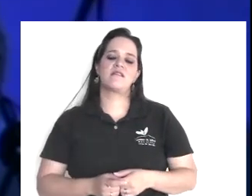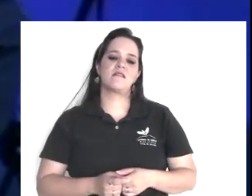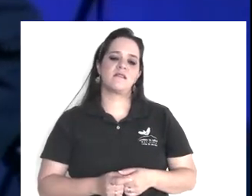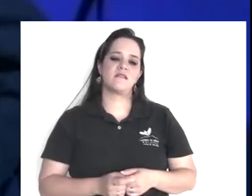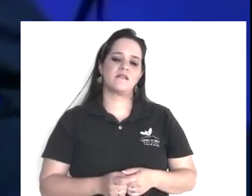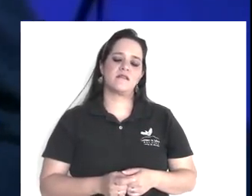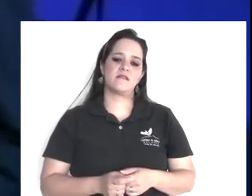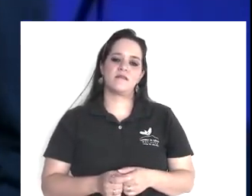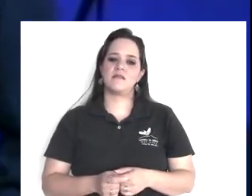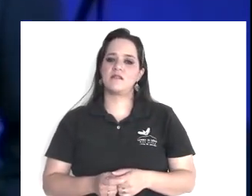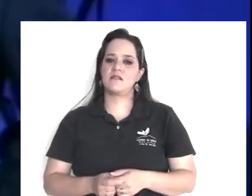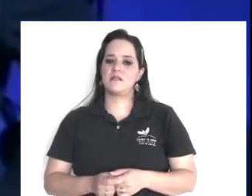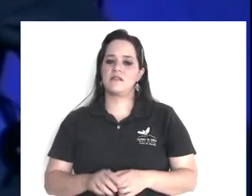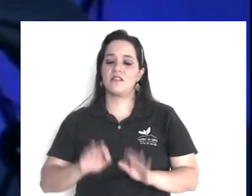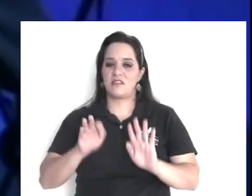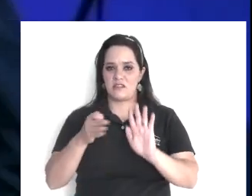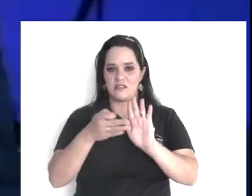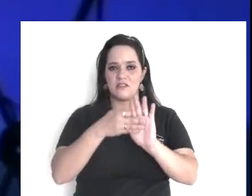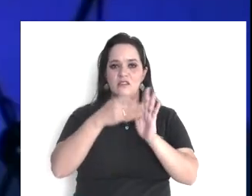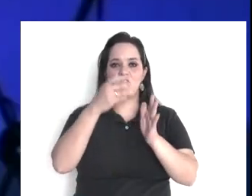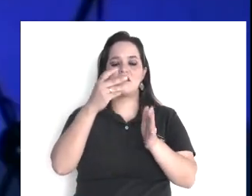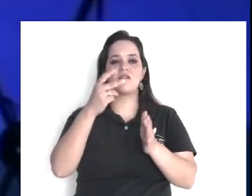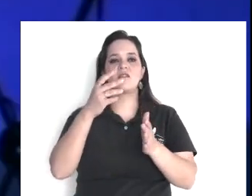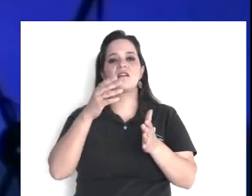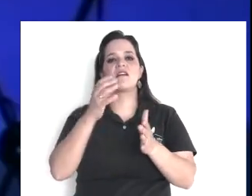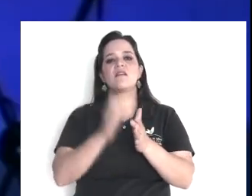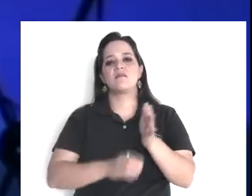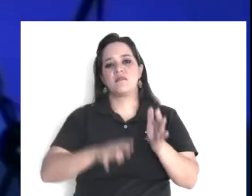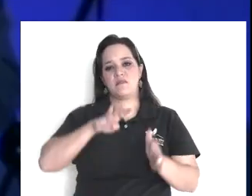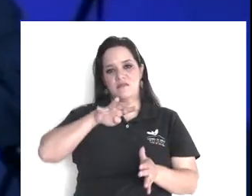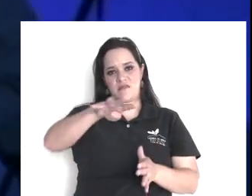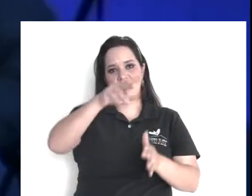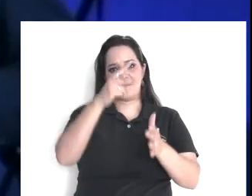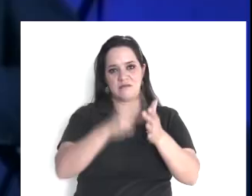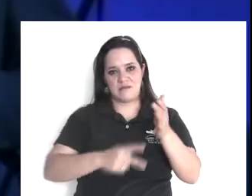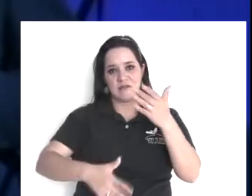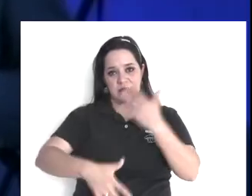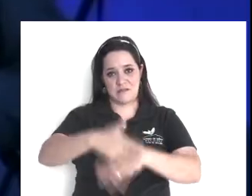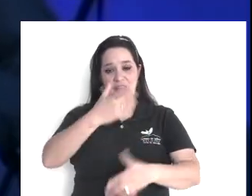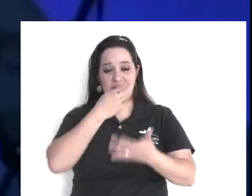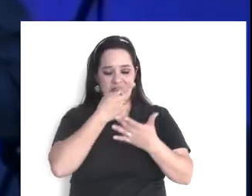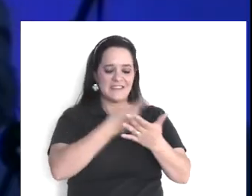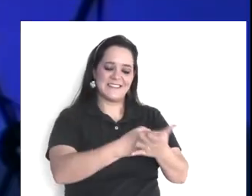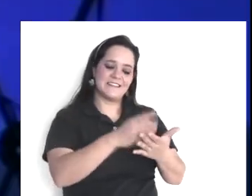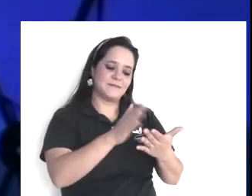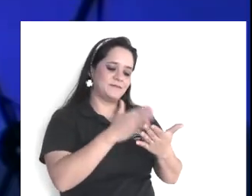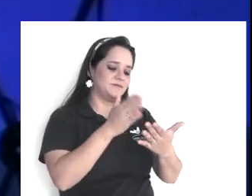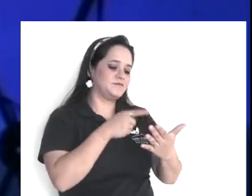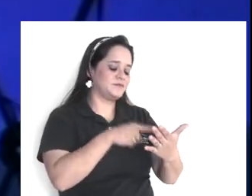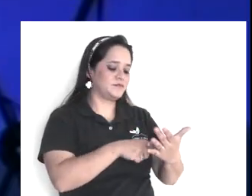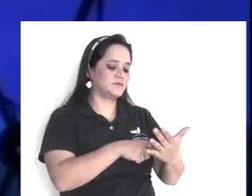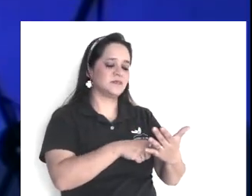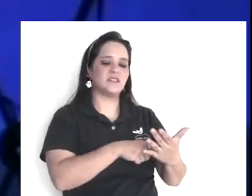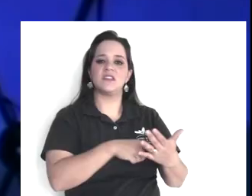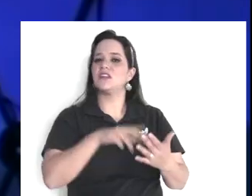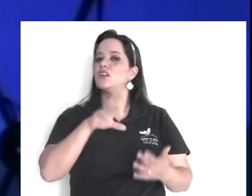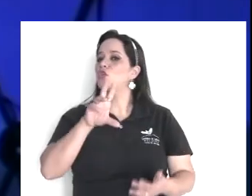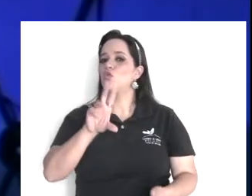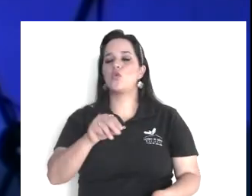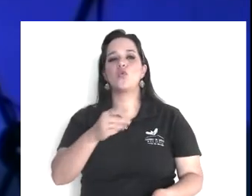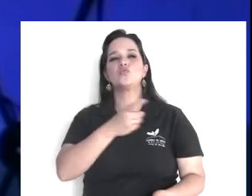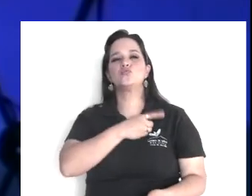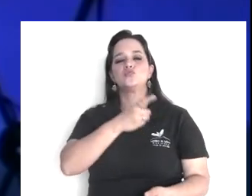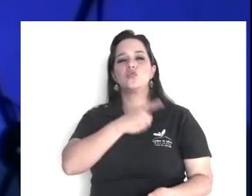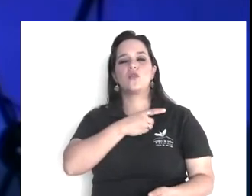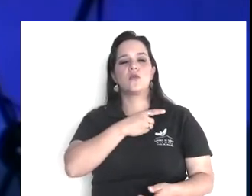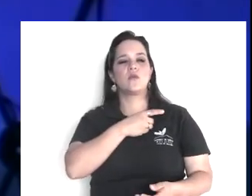Deuteronomio 19, 15, dice, se tomará en cuenta, no se tomará en cuenta, a un solo testigo,